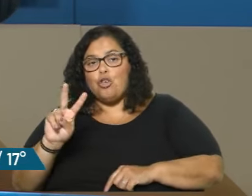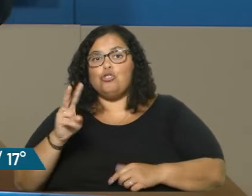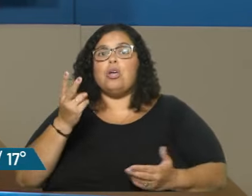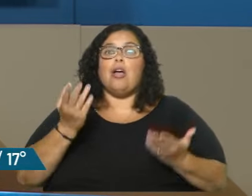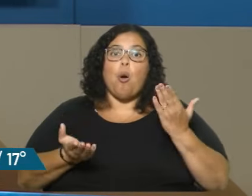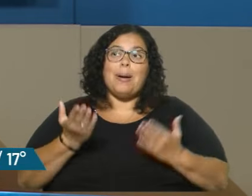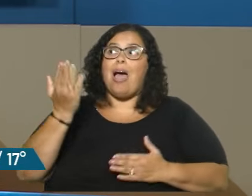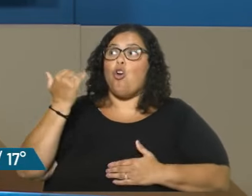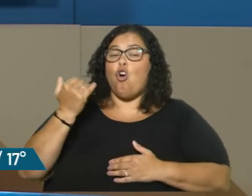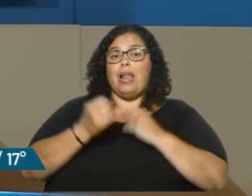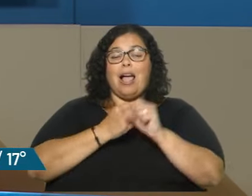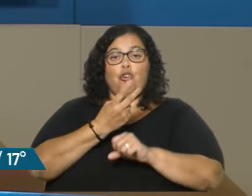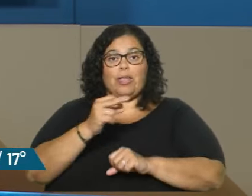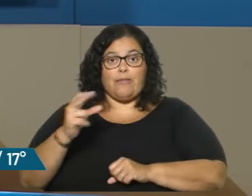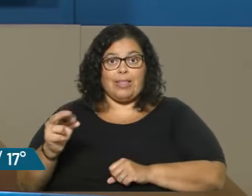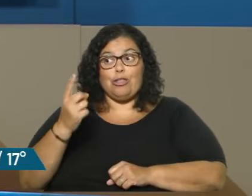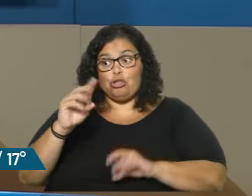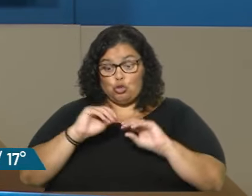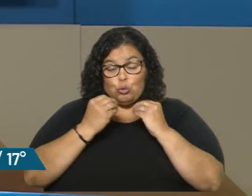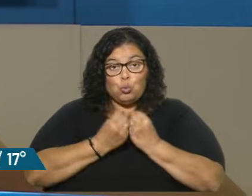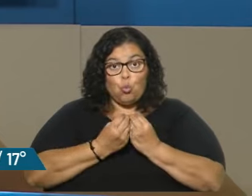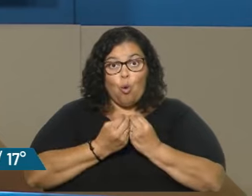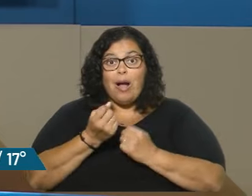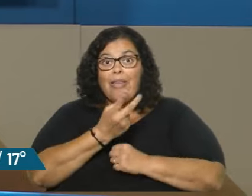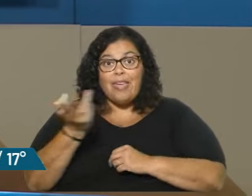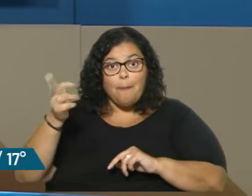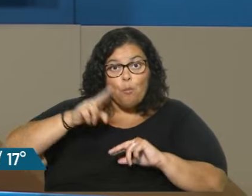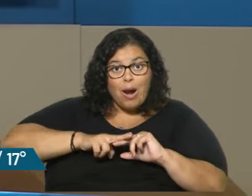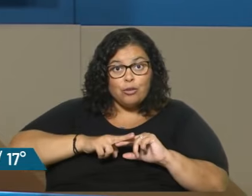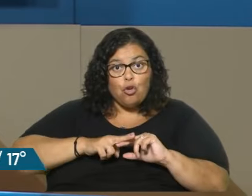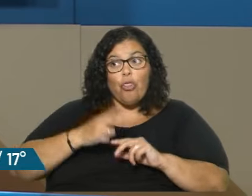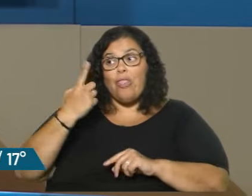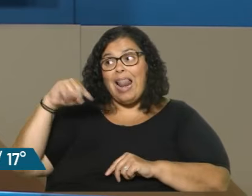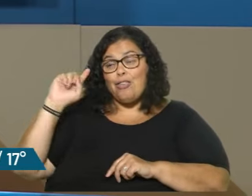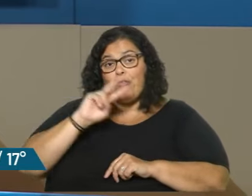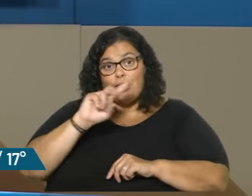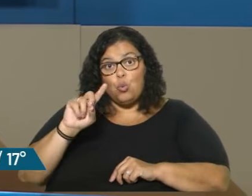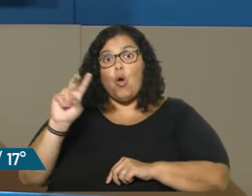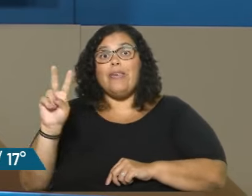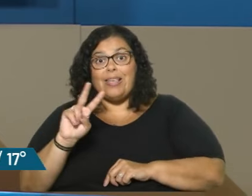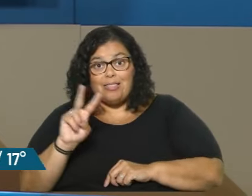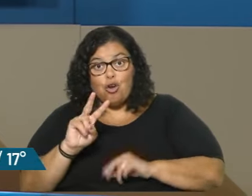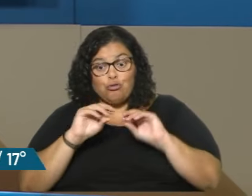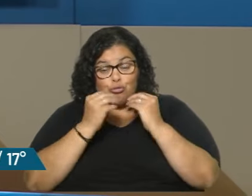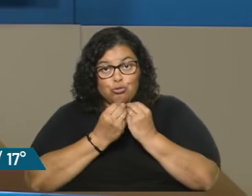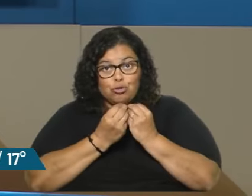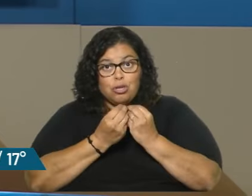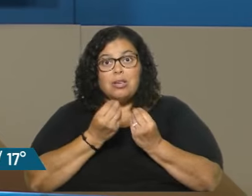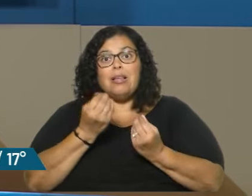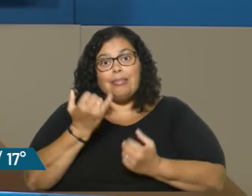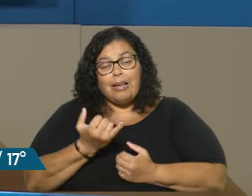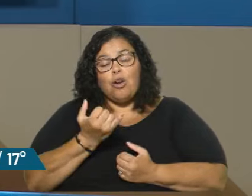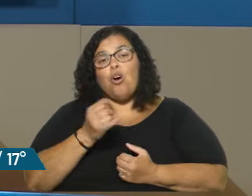contraste con el 2020. O sea, que si sumáramos los fallecidos del 2021 y 2022, ¿verdad? Me sobran 15